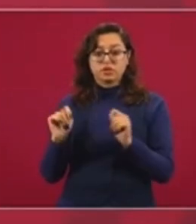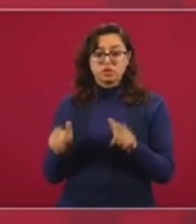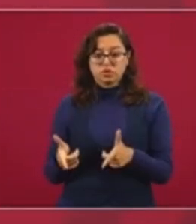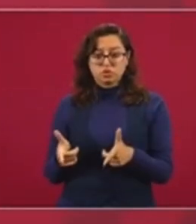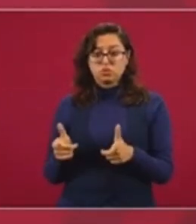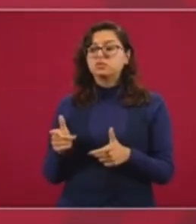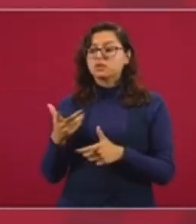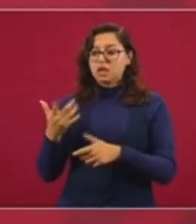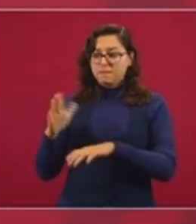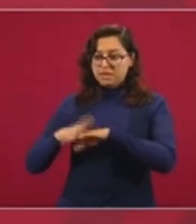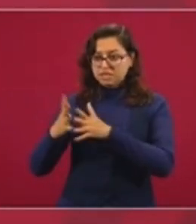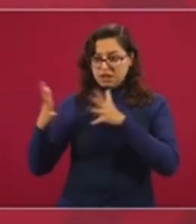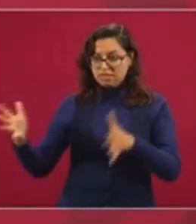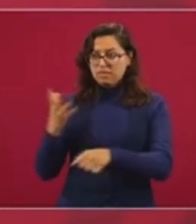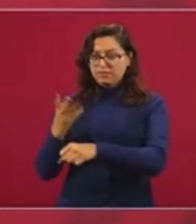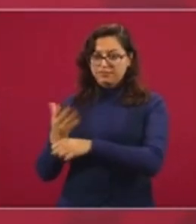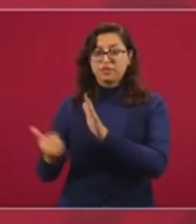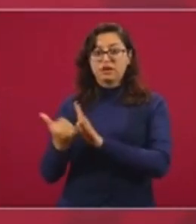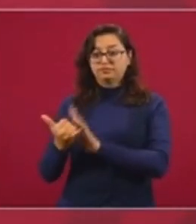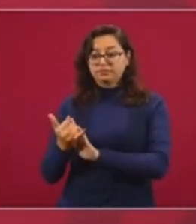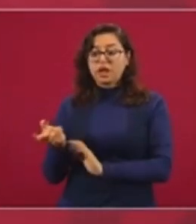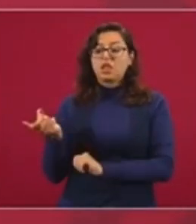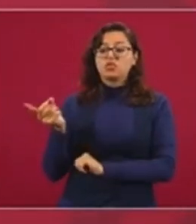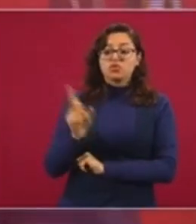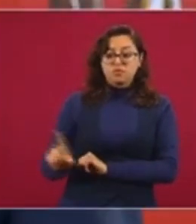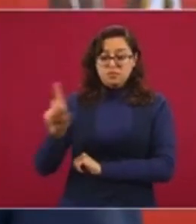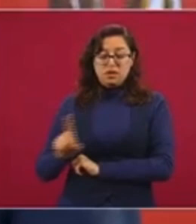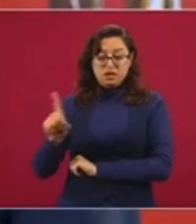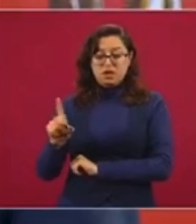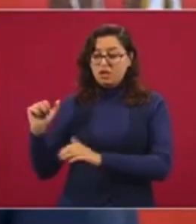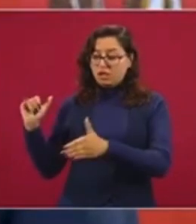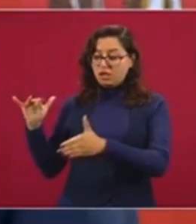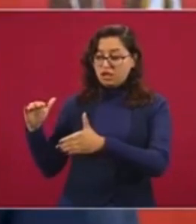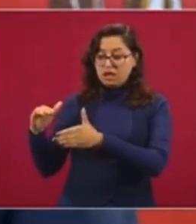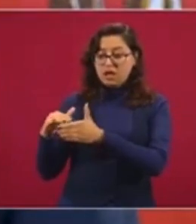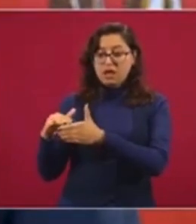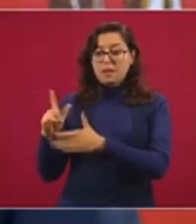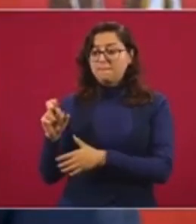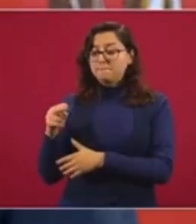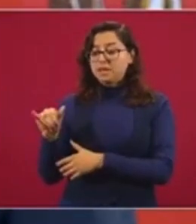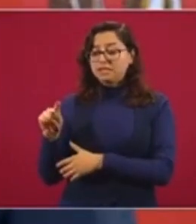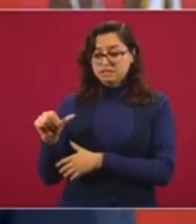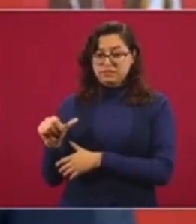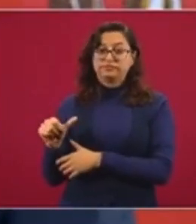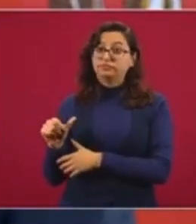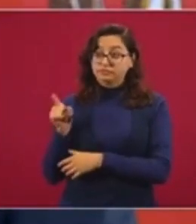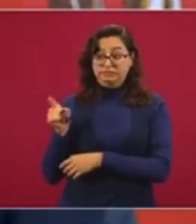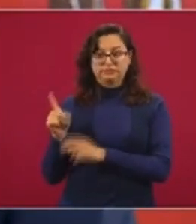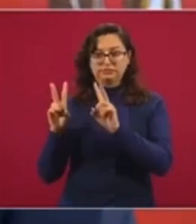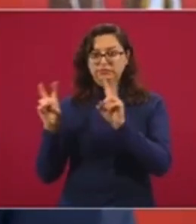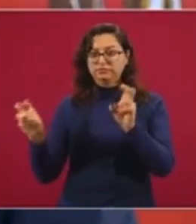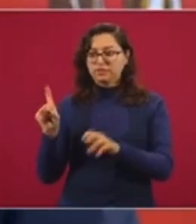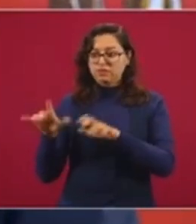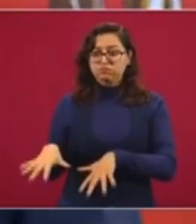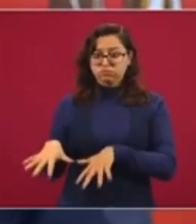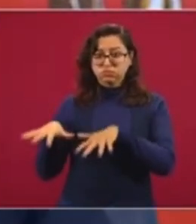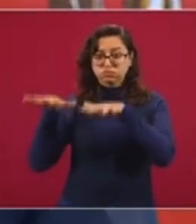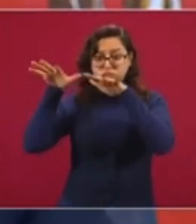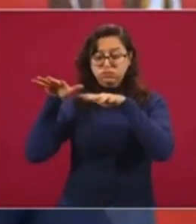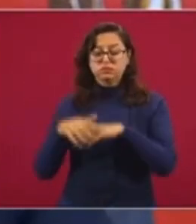Gutiérrez y el domingo vamos a la presa Peñita que tiene que ver con inundaciones para